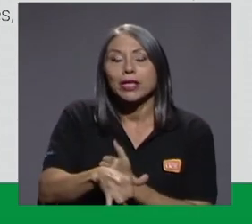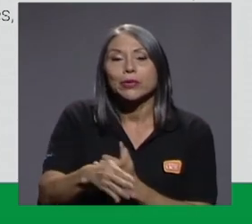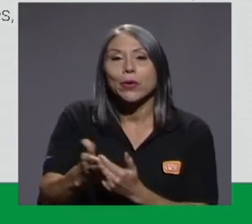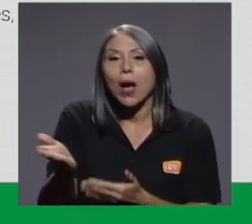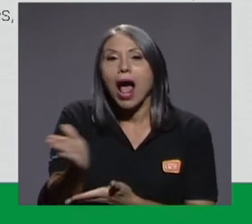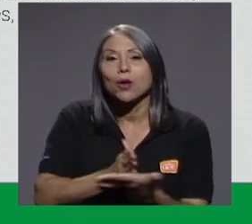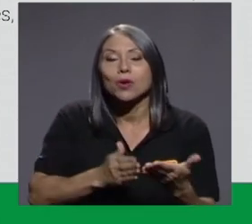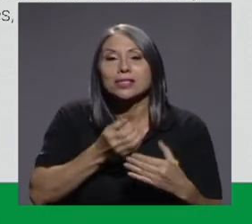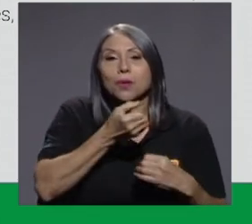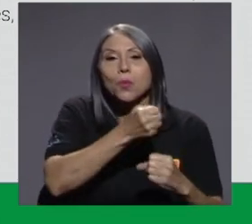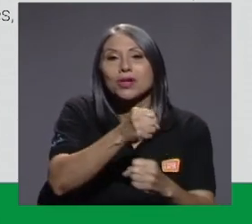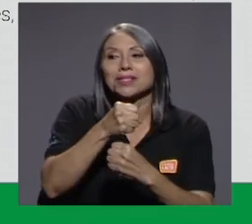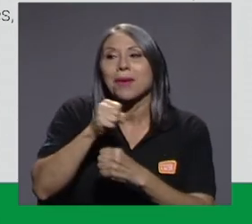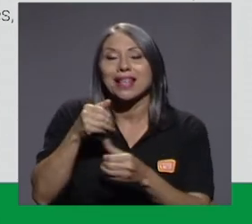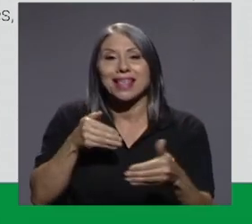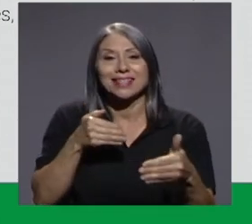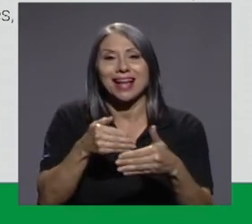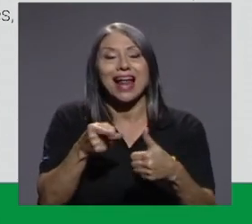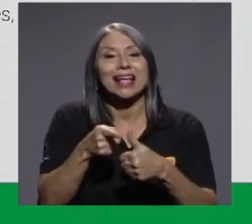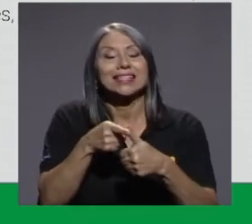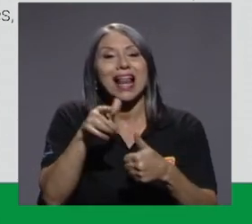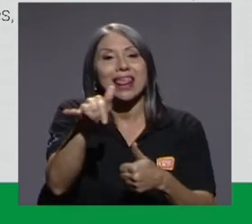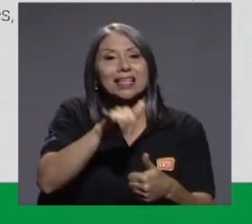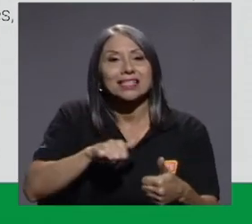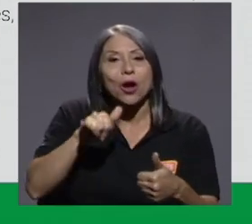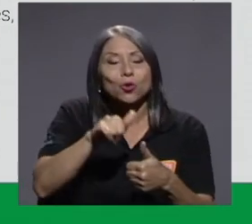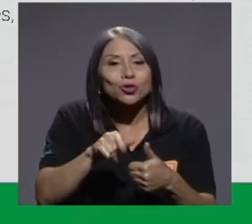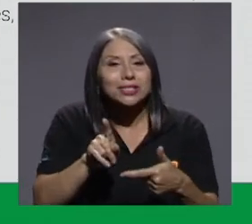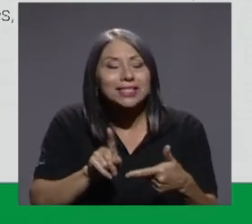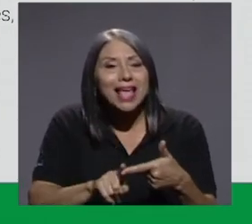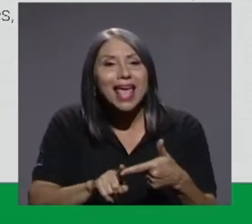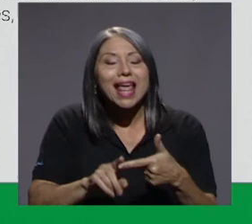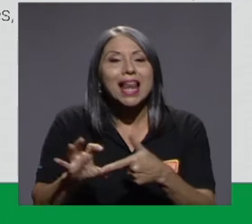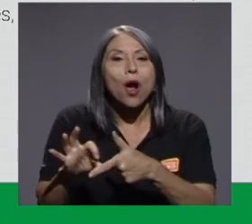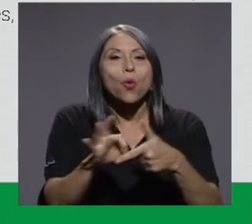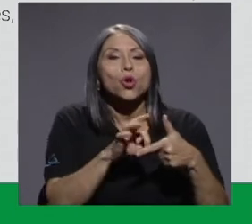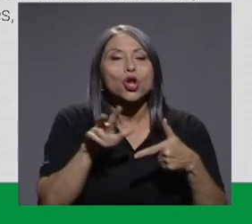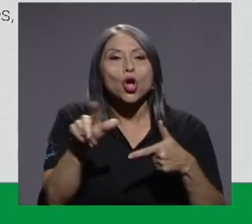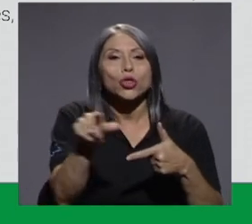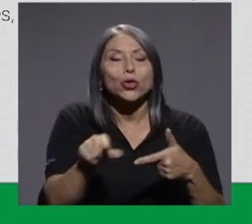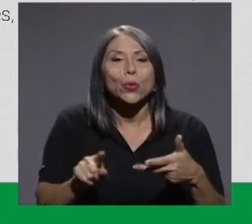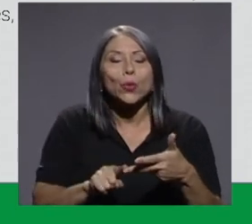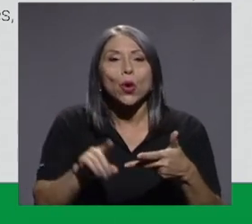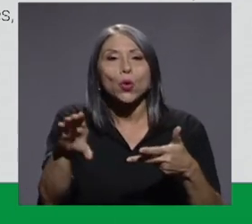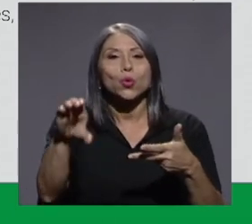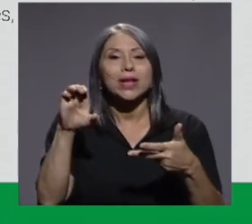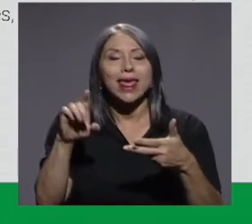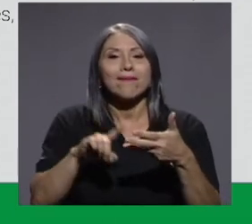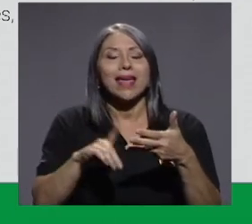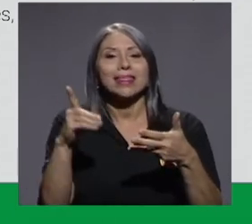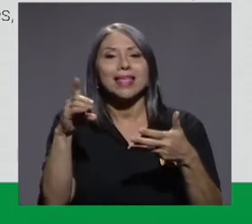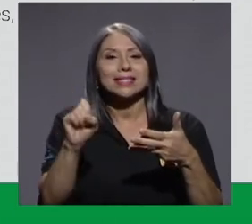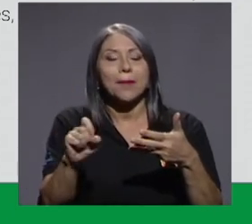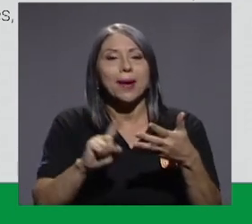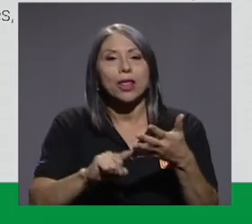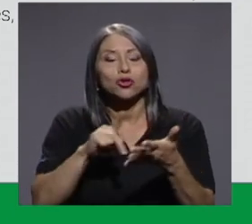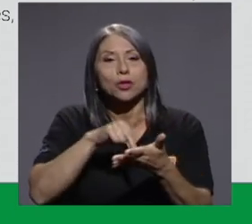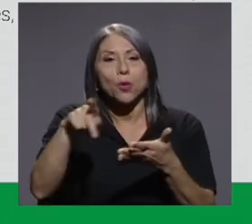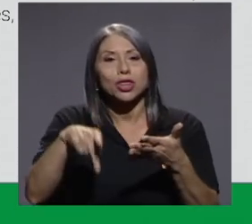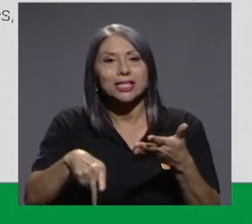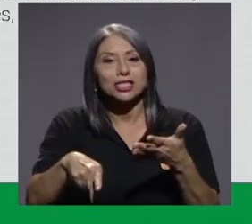municipalidades cercanas, la de San José, la de La Unión, la de Curridabat, la de San Parados y la de Montetioca.